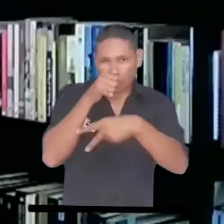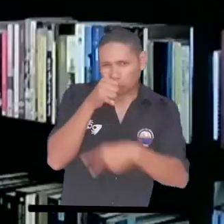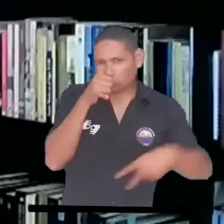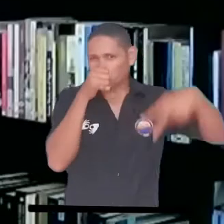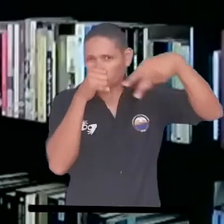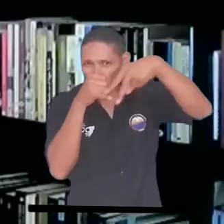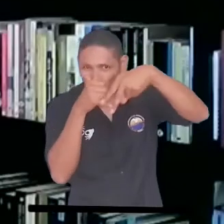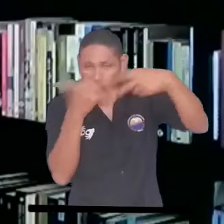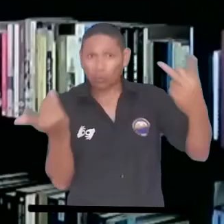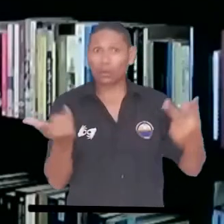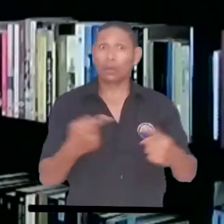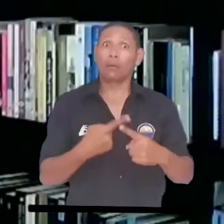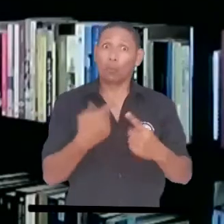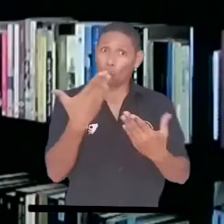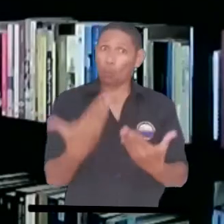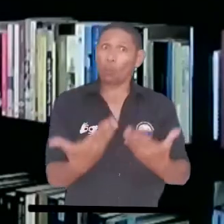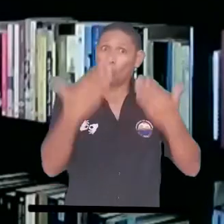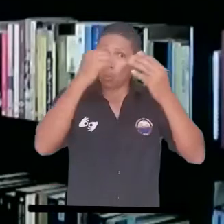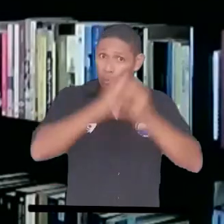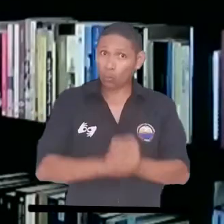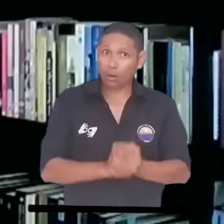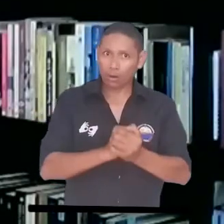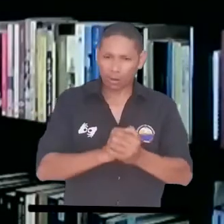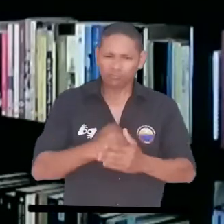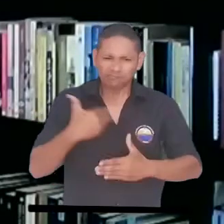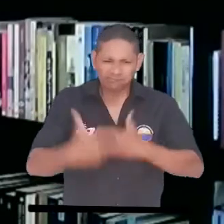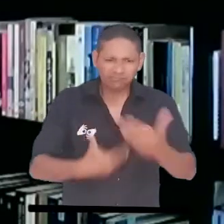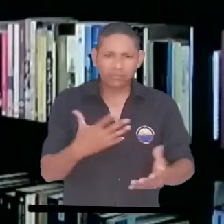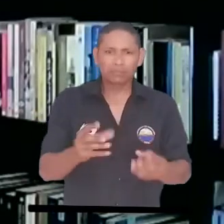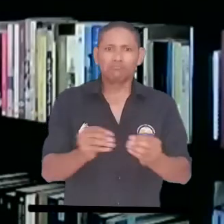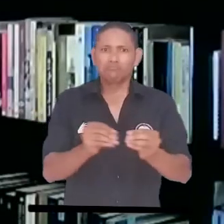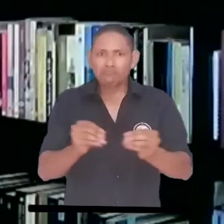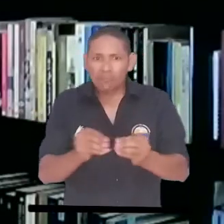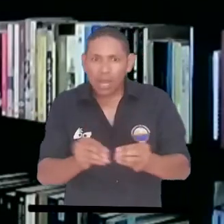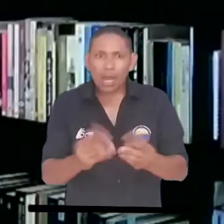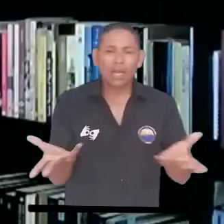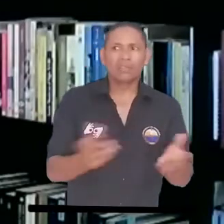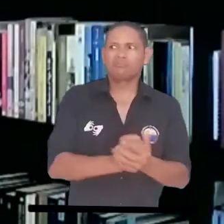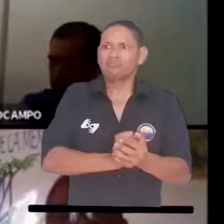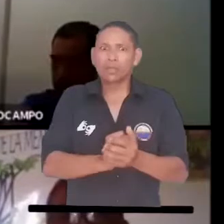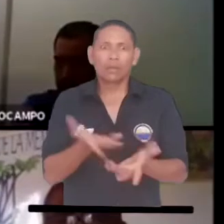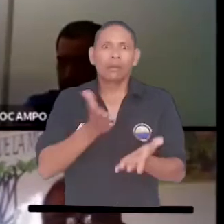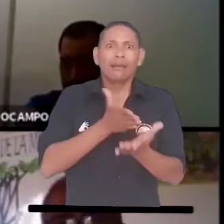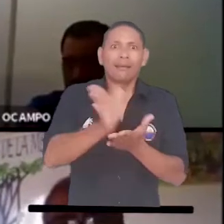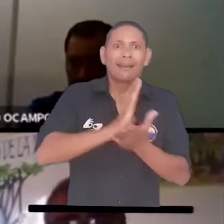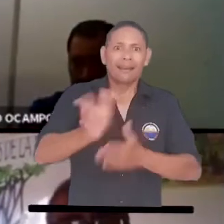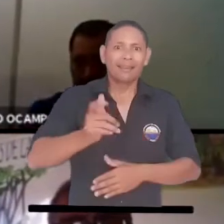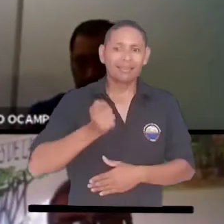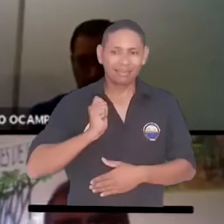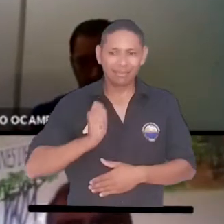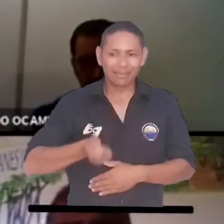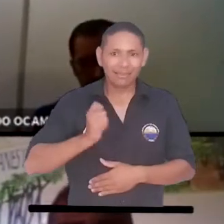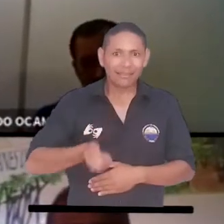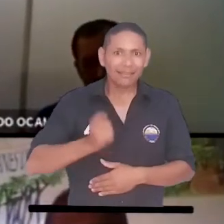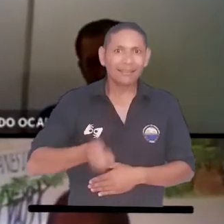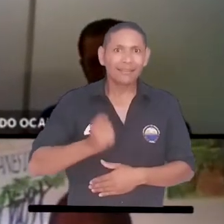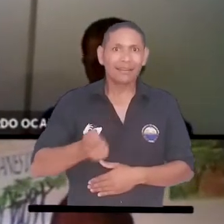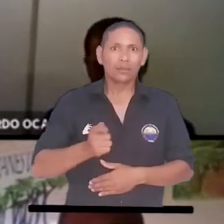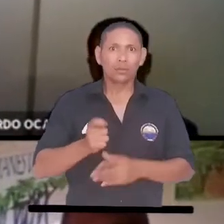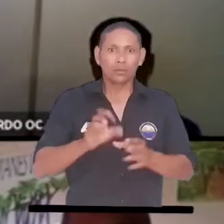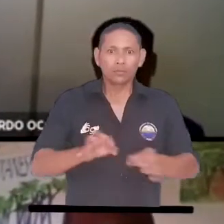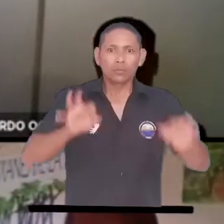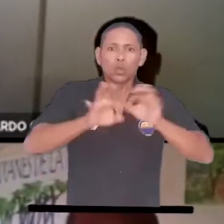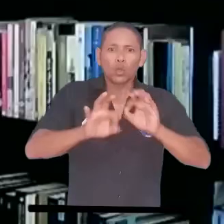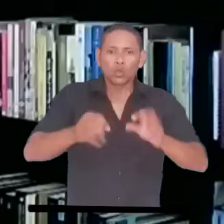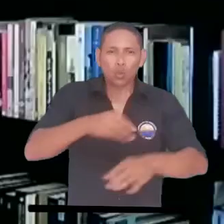un programa de antropología que indudablemente es el pilar central de este programa también de historia y patrimonio. También un programa de derechos